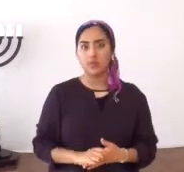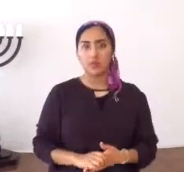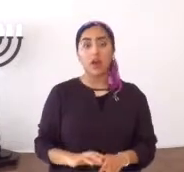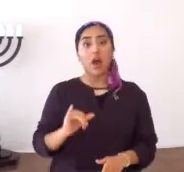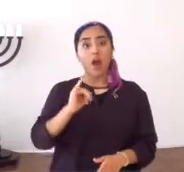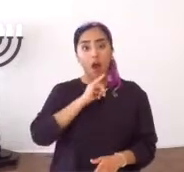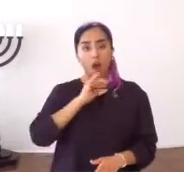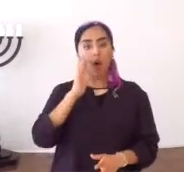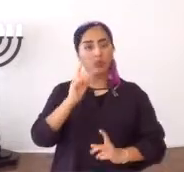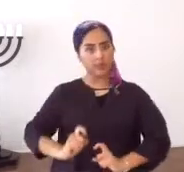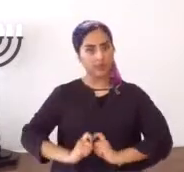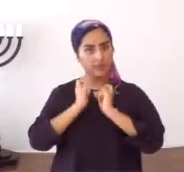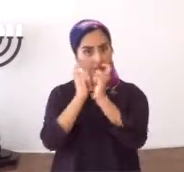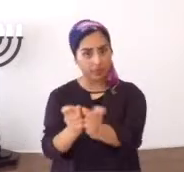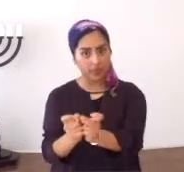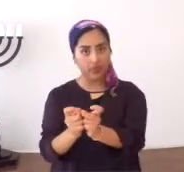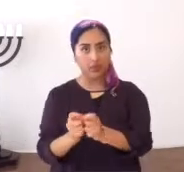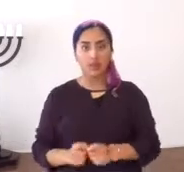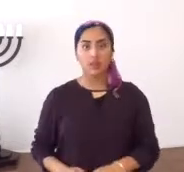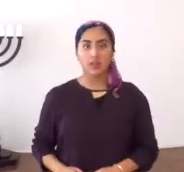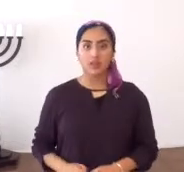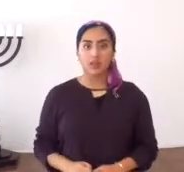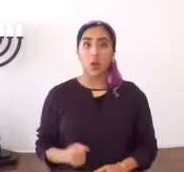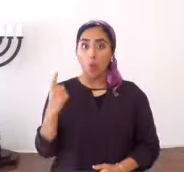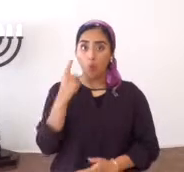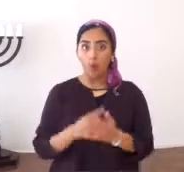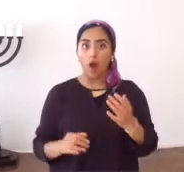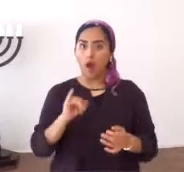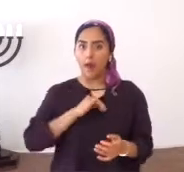es para contender, yo le voy a dar,